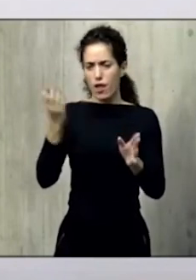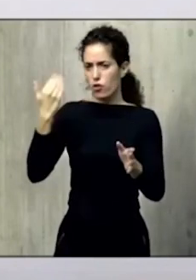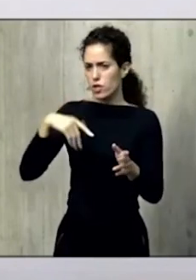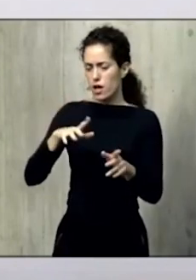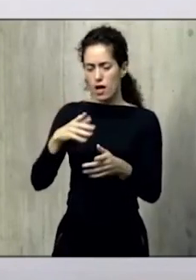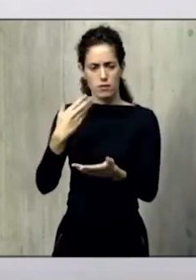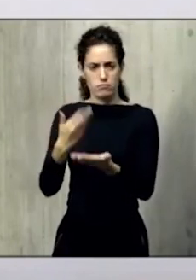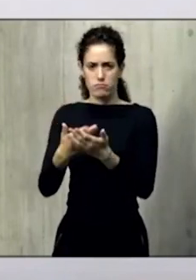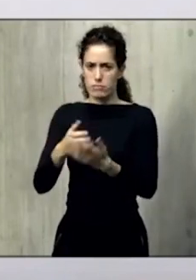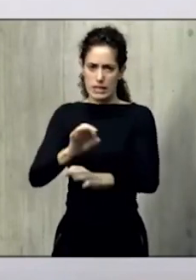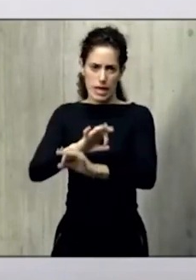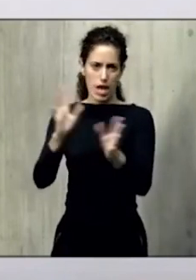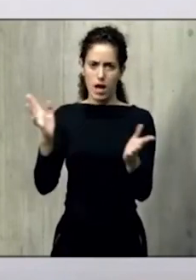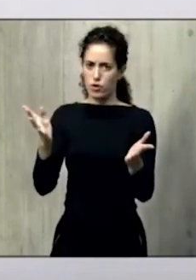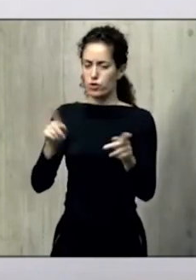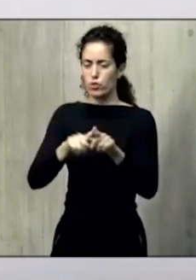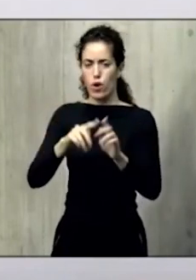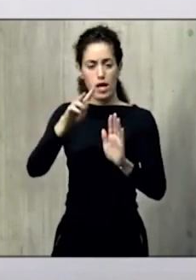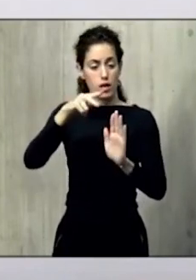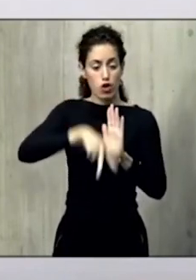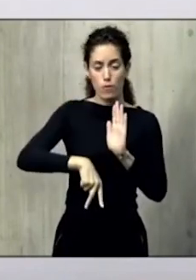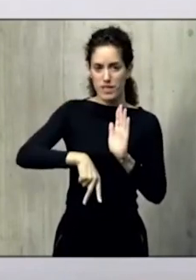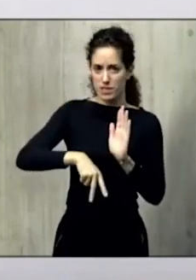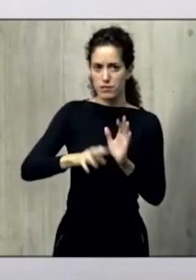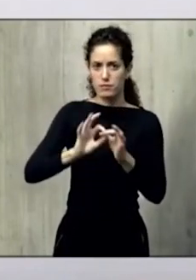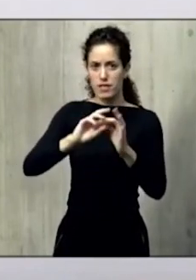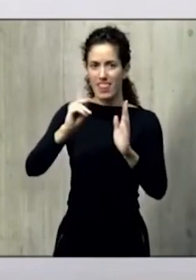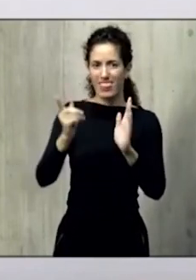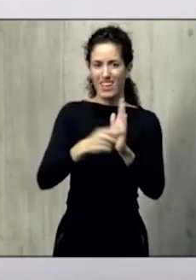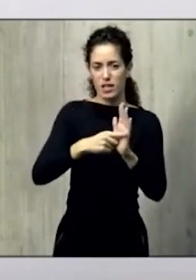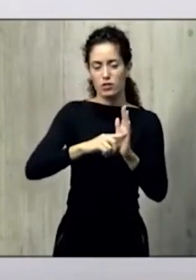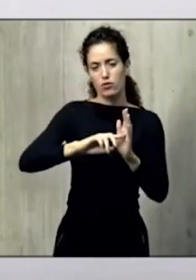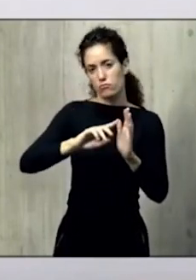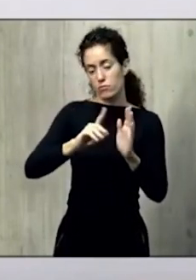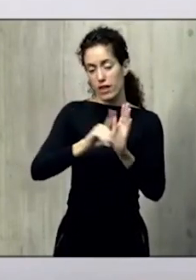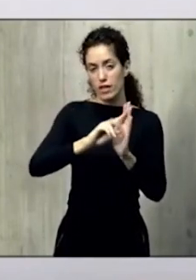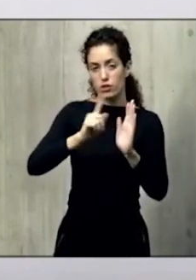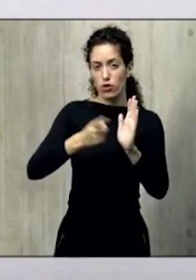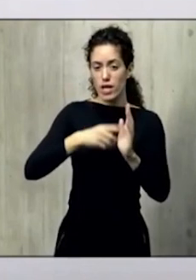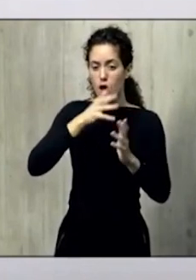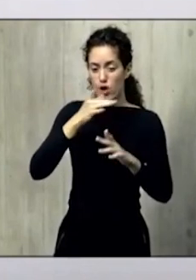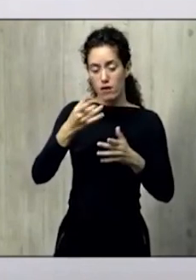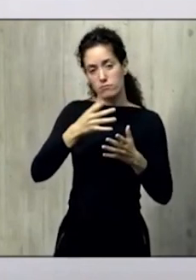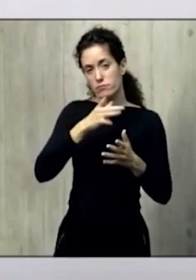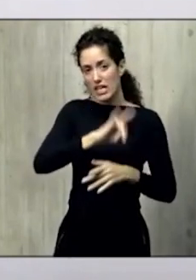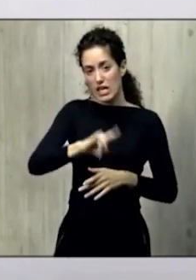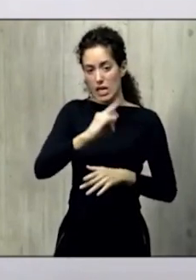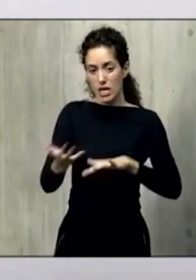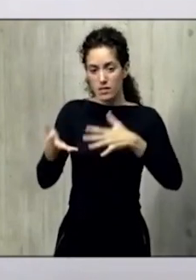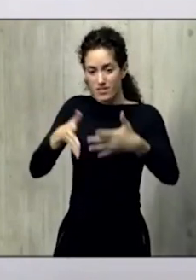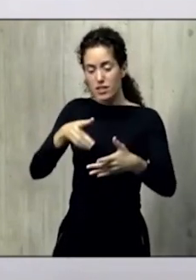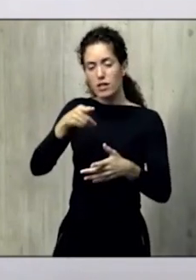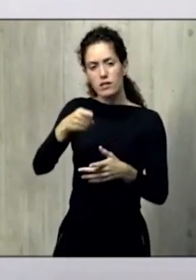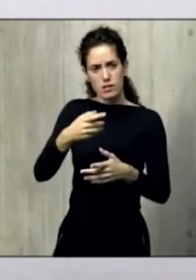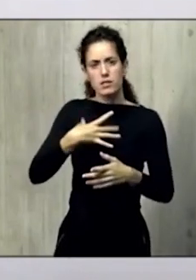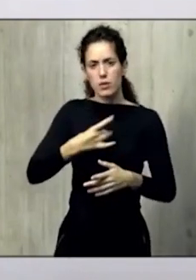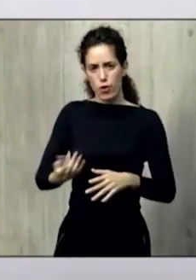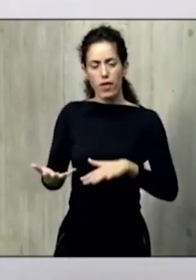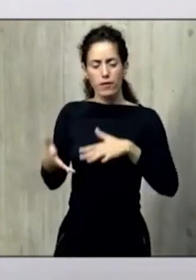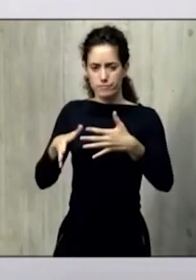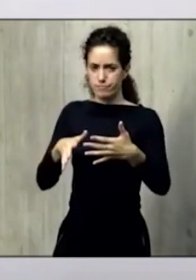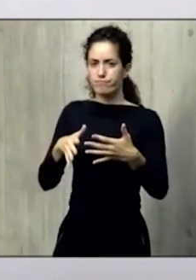dejado bastante claro que con la normativa, con el decreto ley que aplica ahora mismo en Canarias se podía celebrar